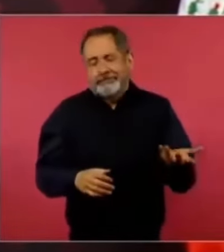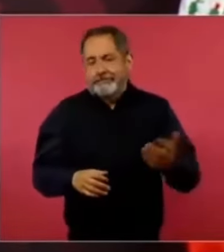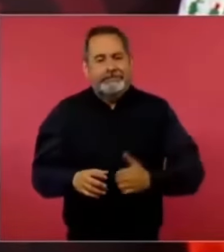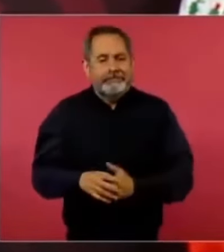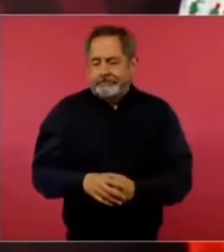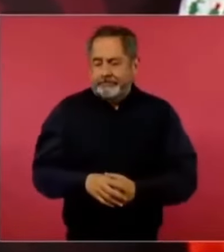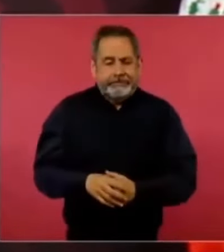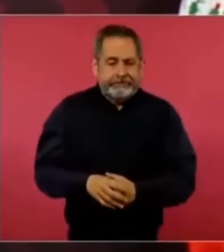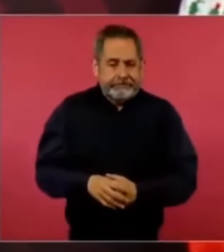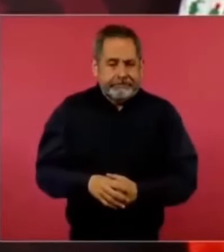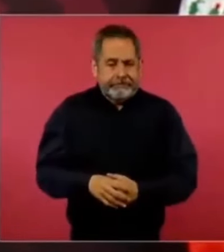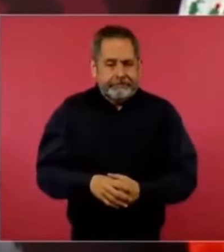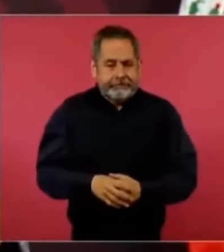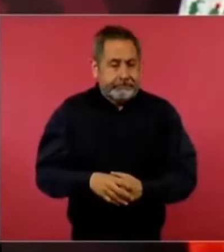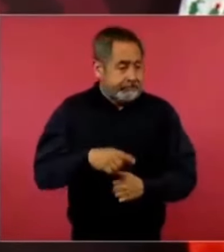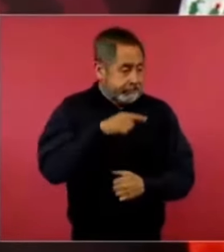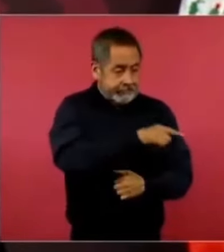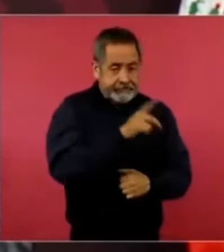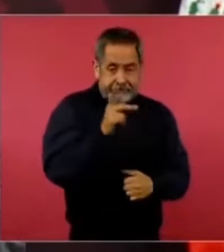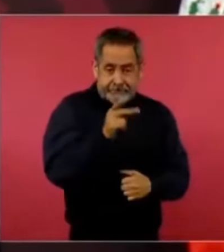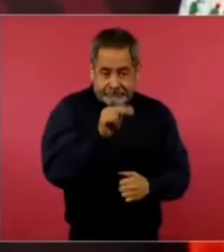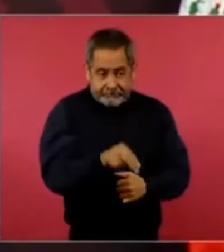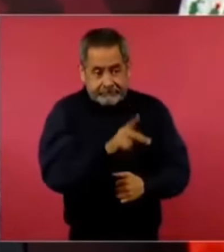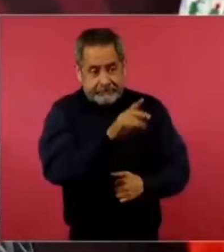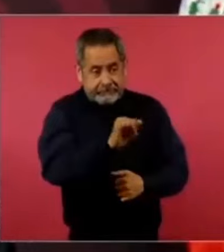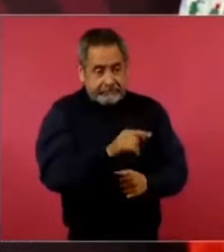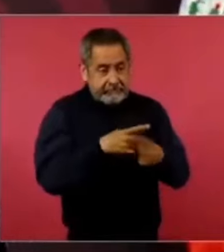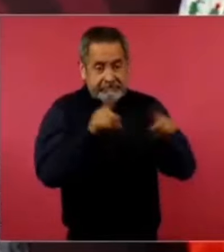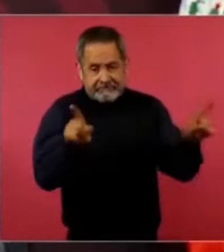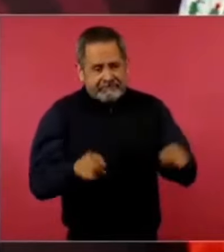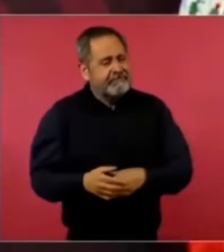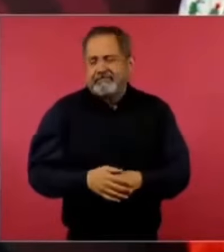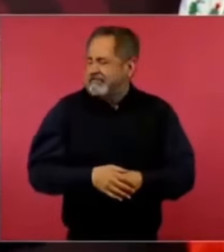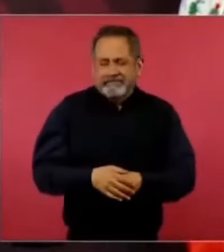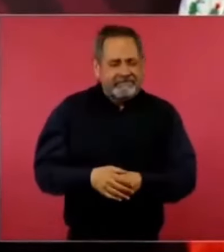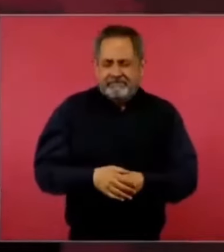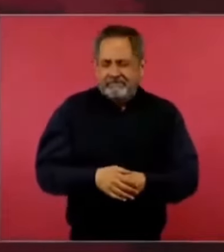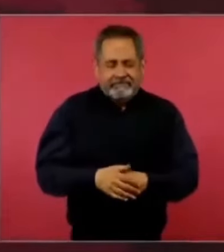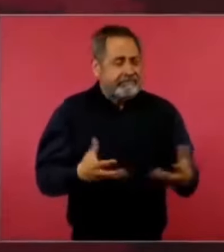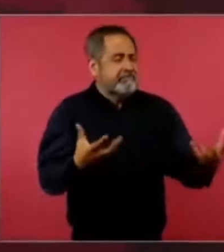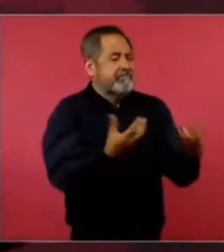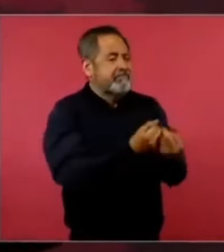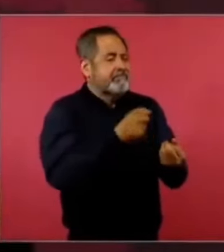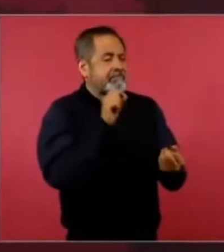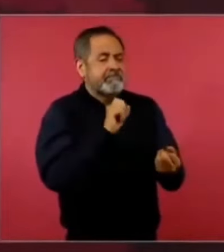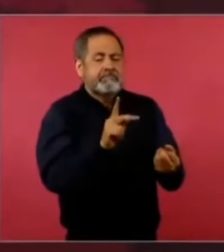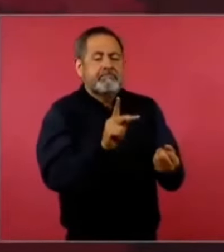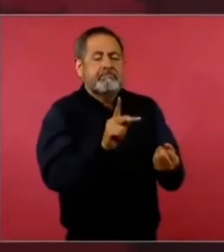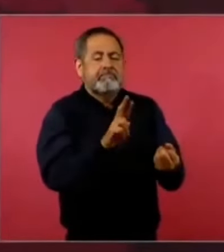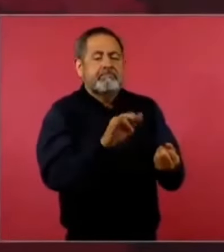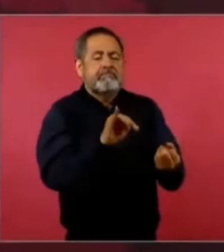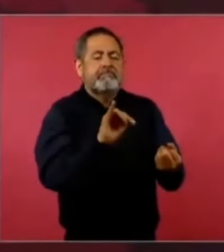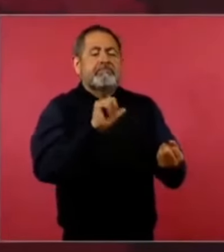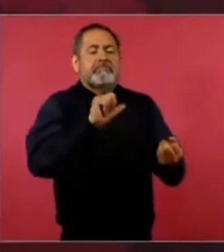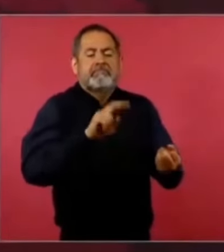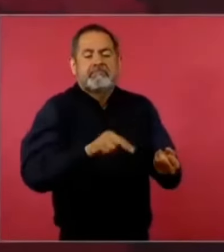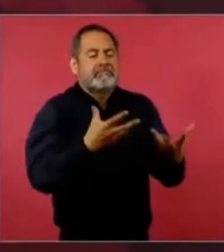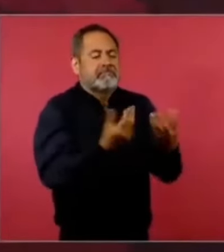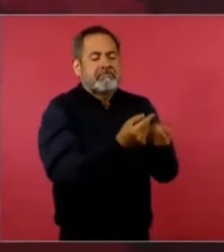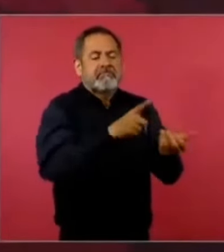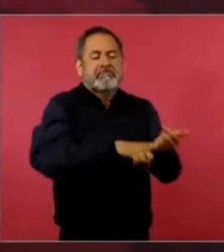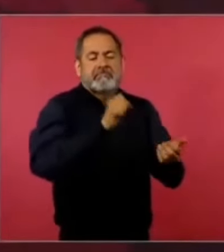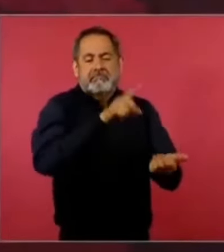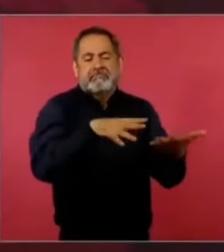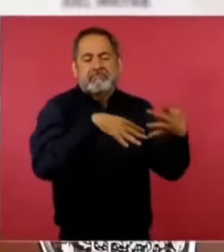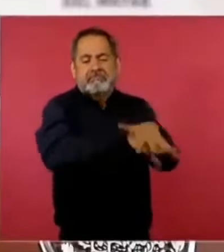nosotros decíamos, no es el PRIAN, no es cierto,